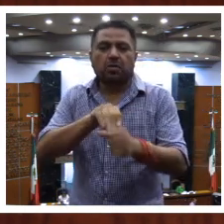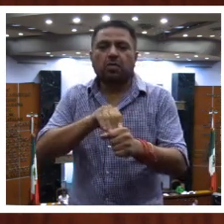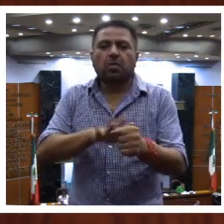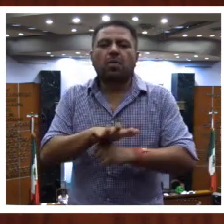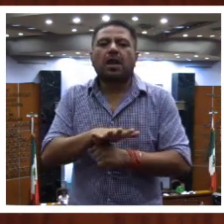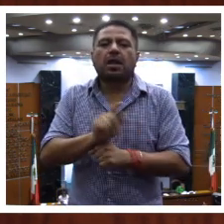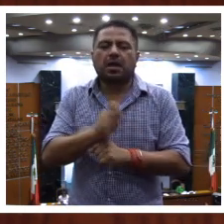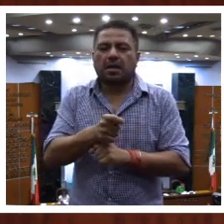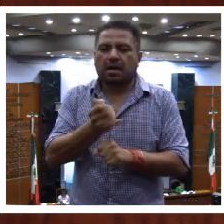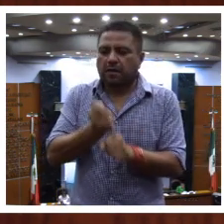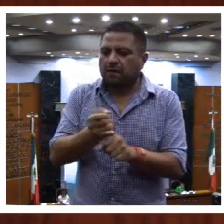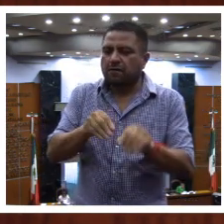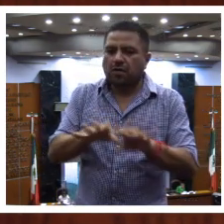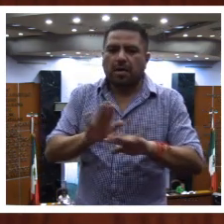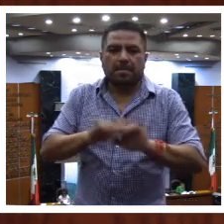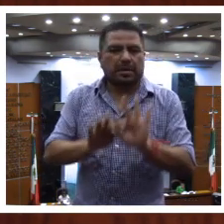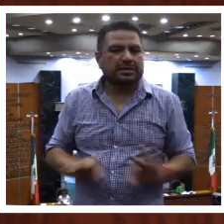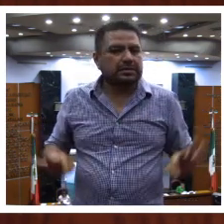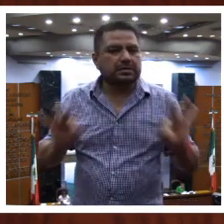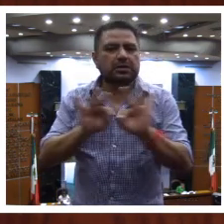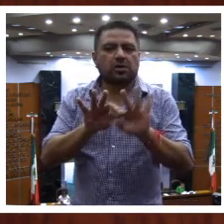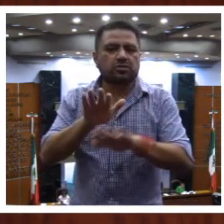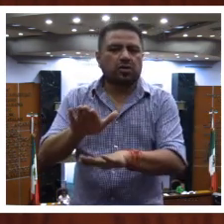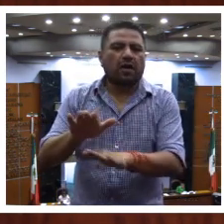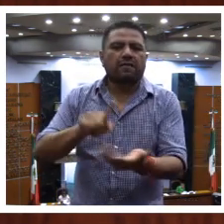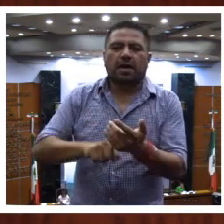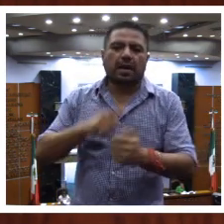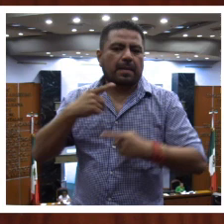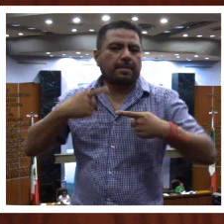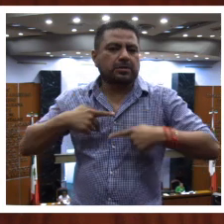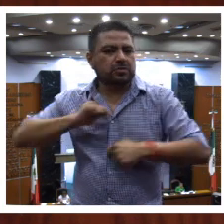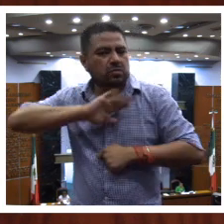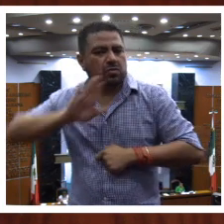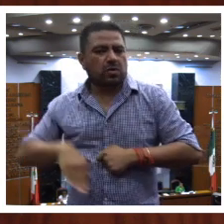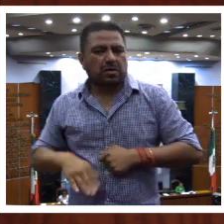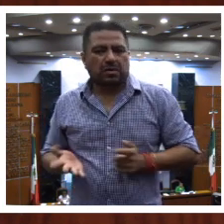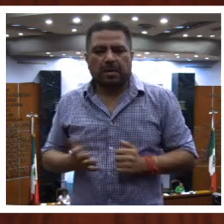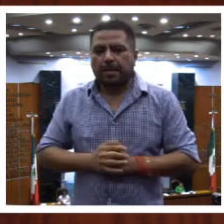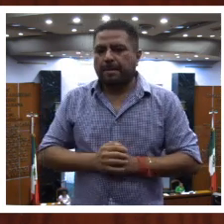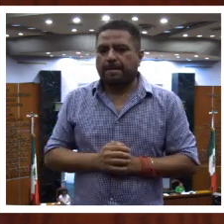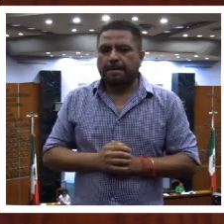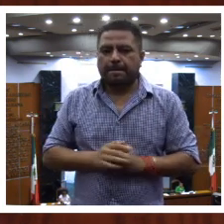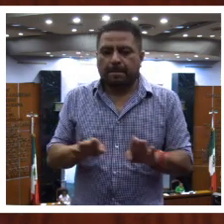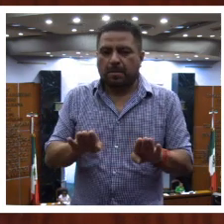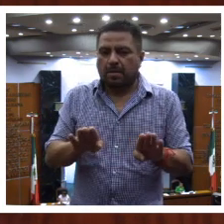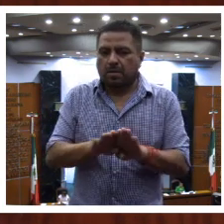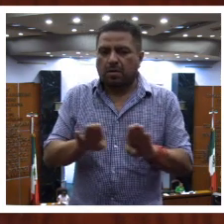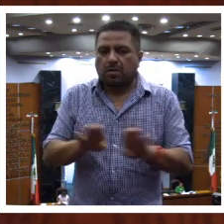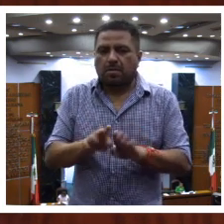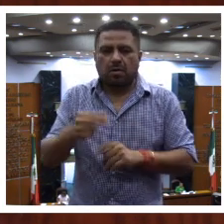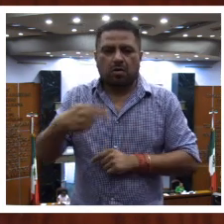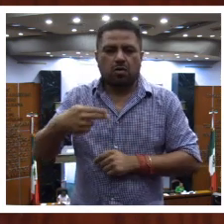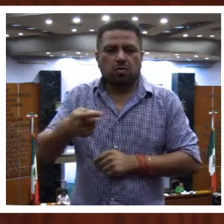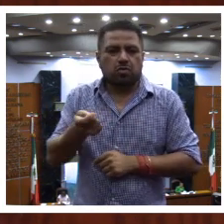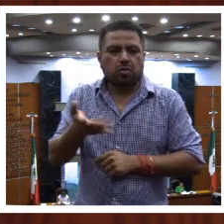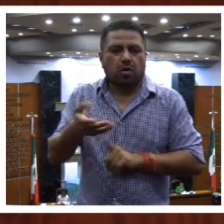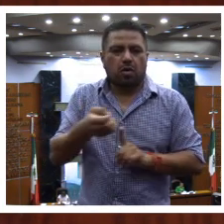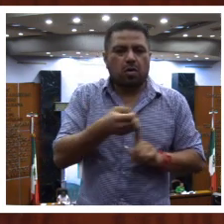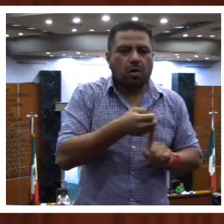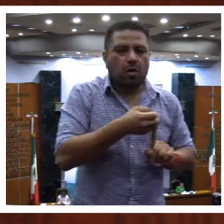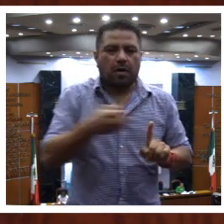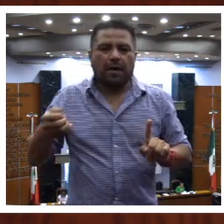información vital sobre la persona fallecida, como su nombre completo,